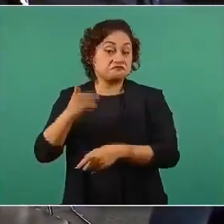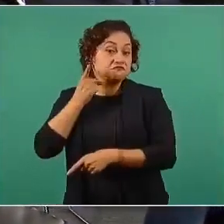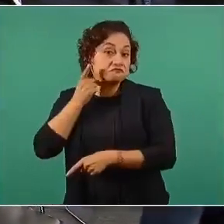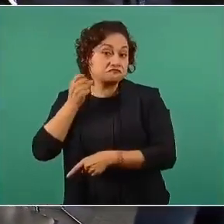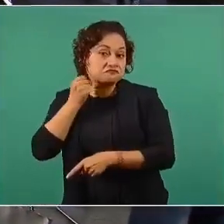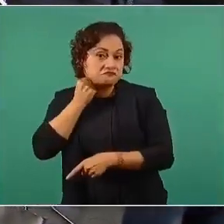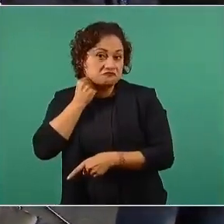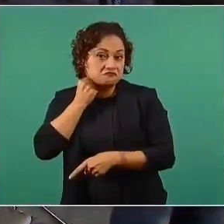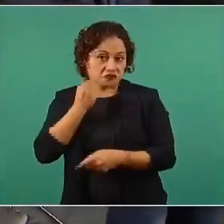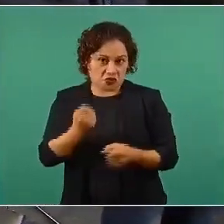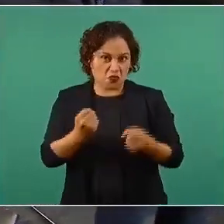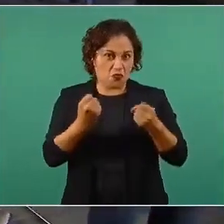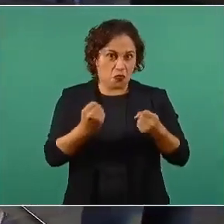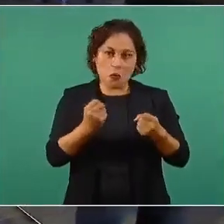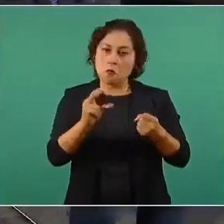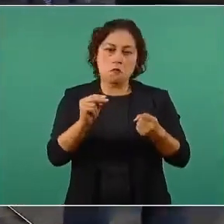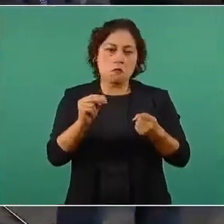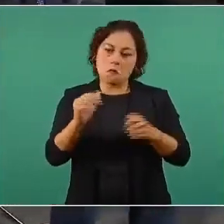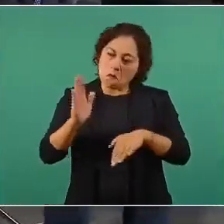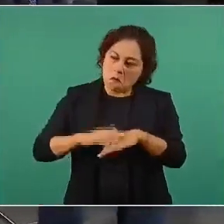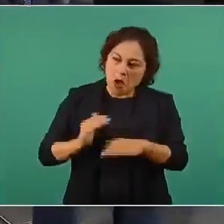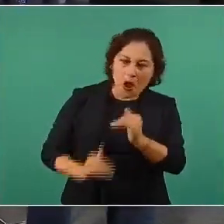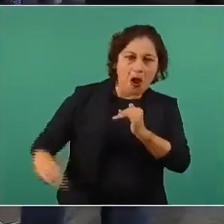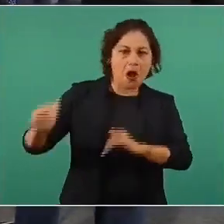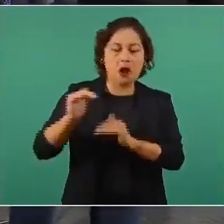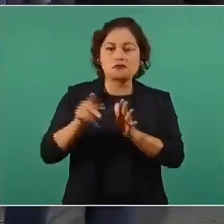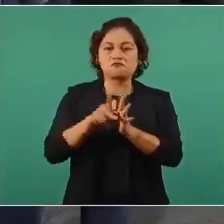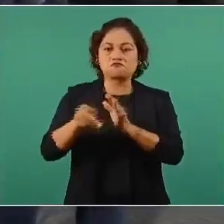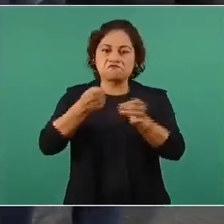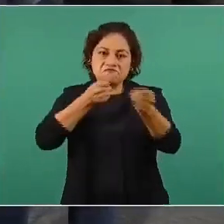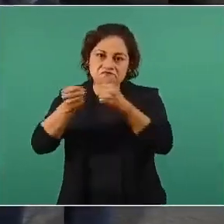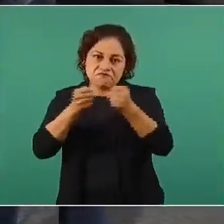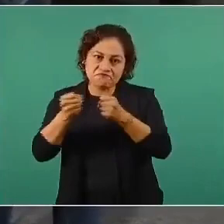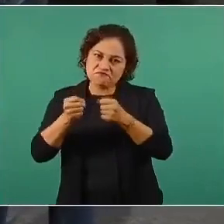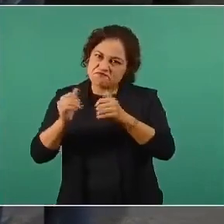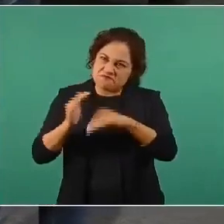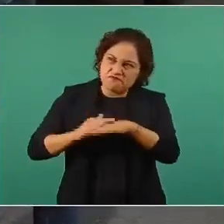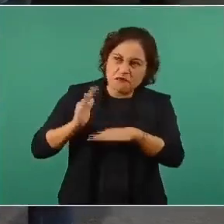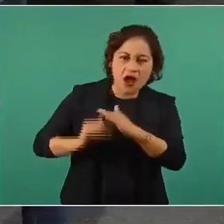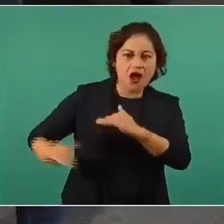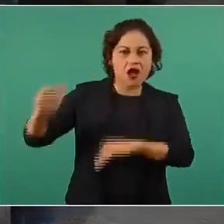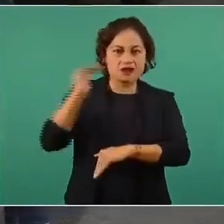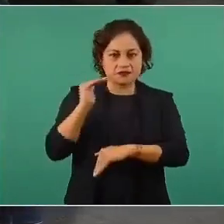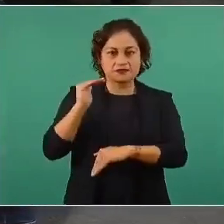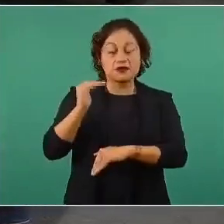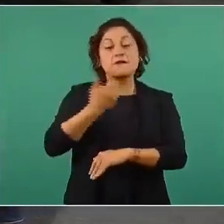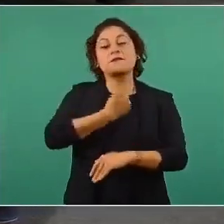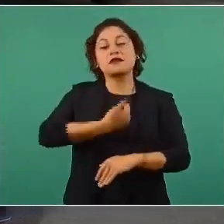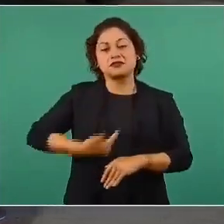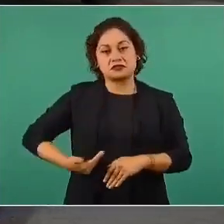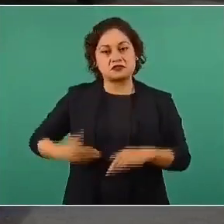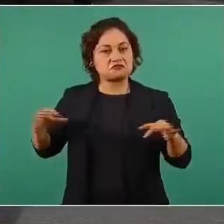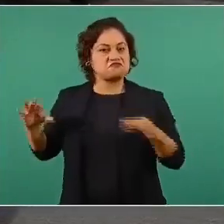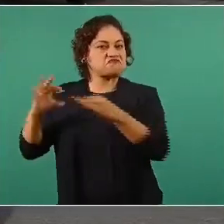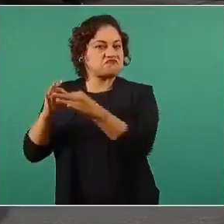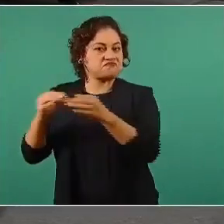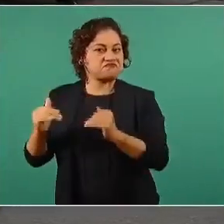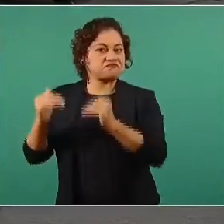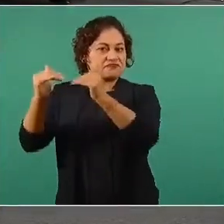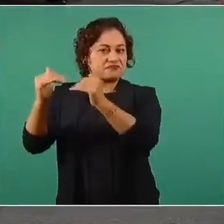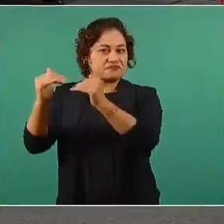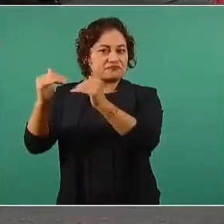era el presidente y los medios la información